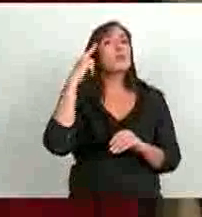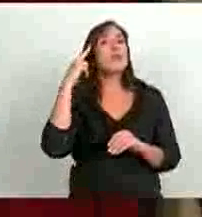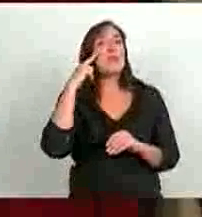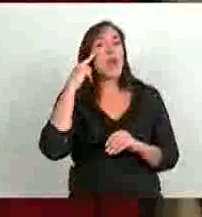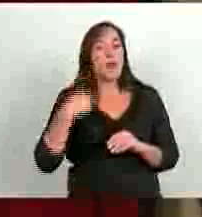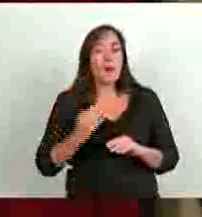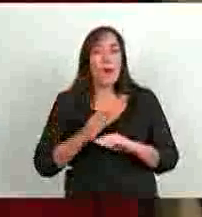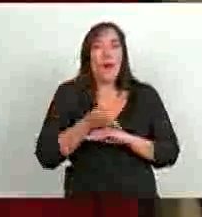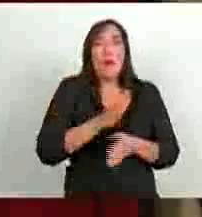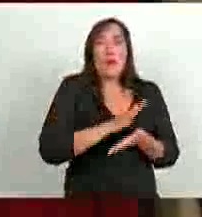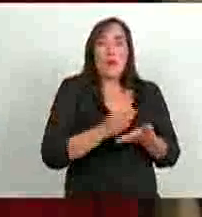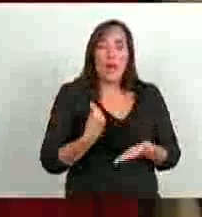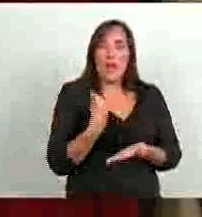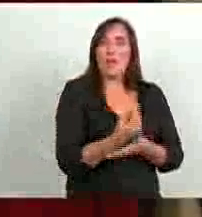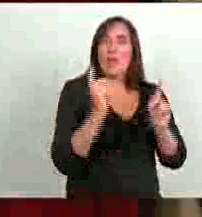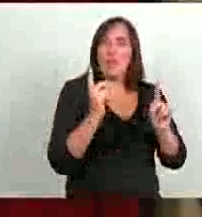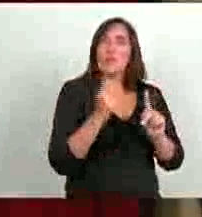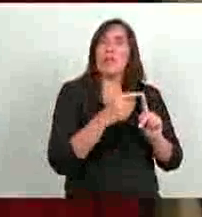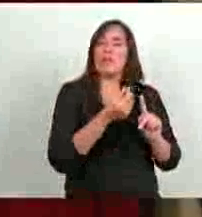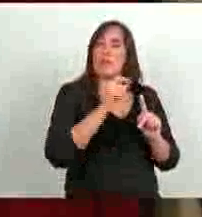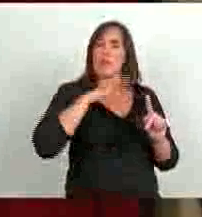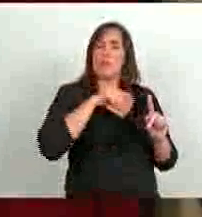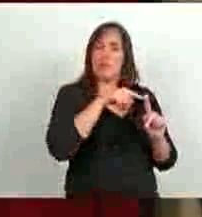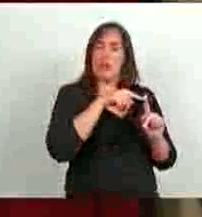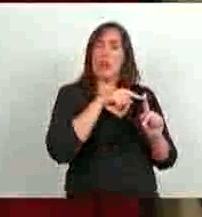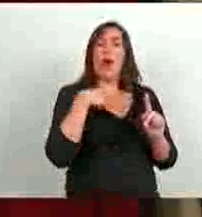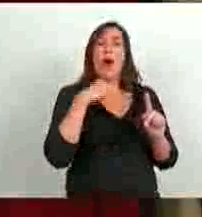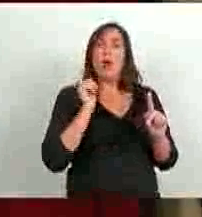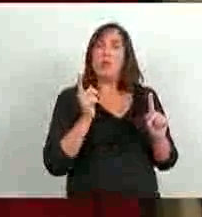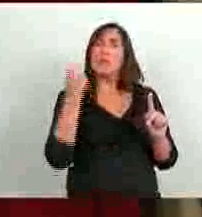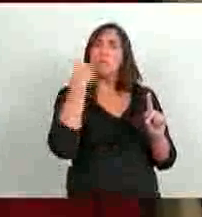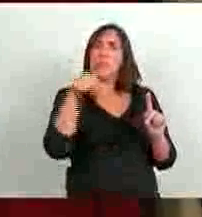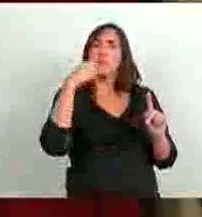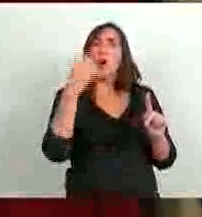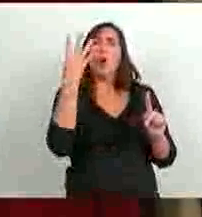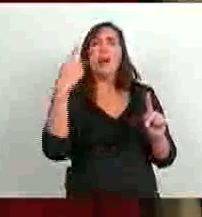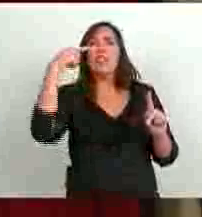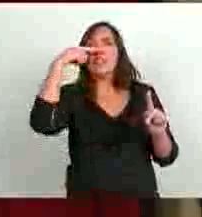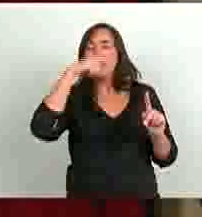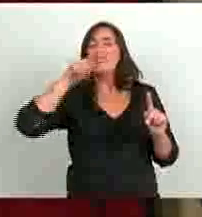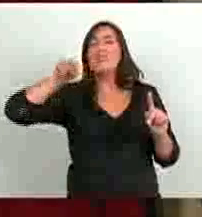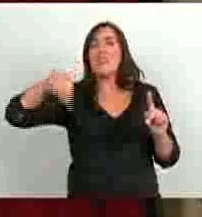el que recién se inicia. El ausentismo llega al 47